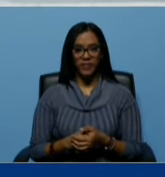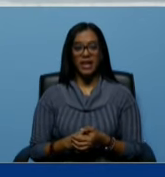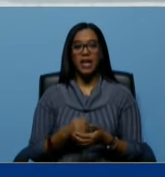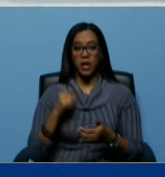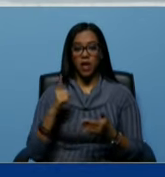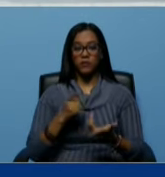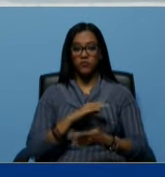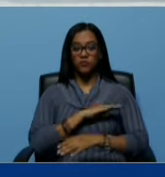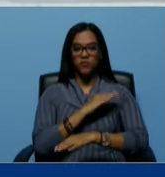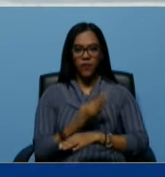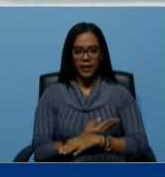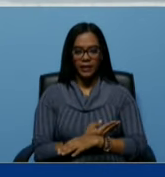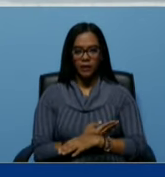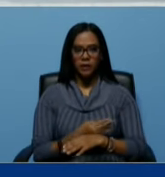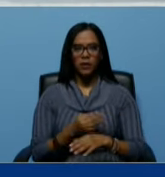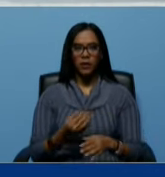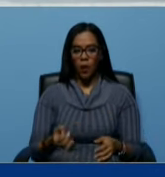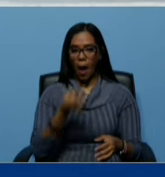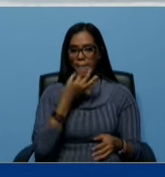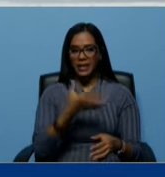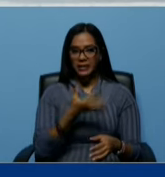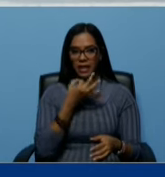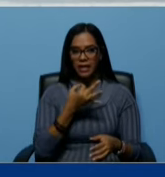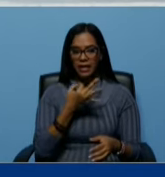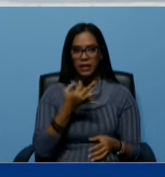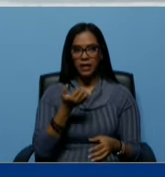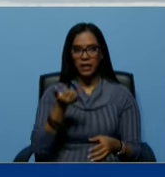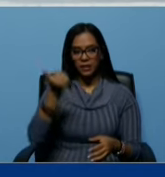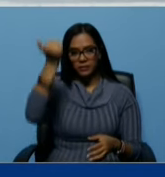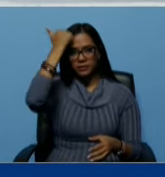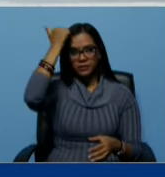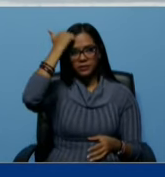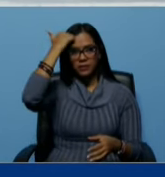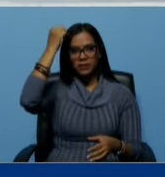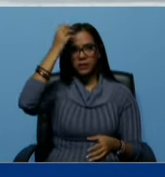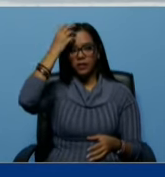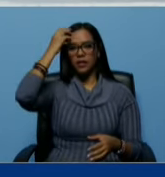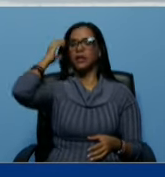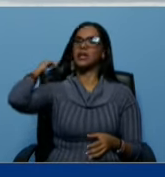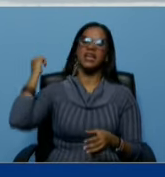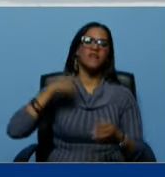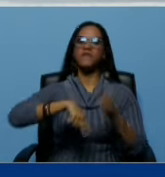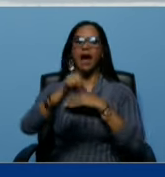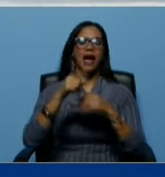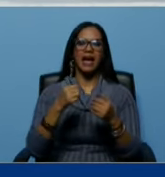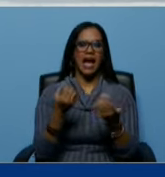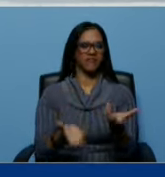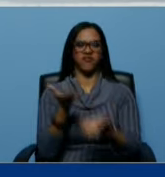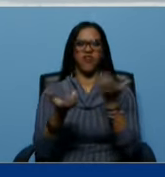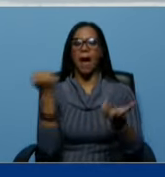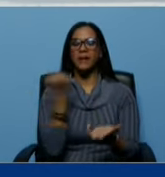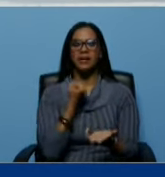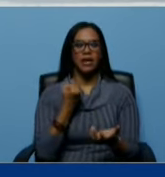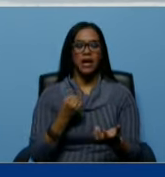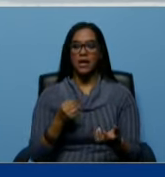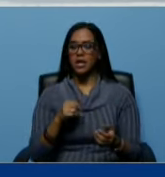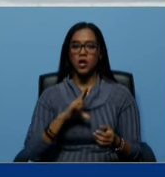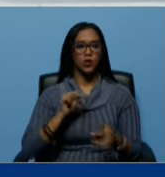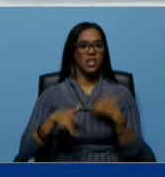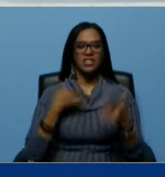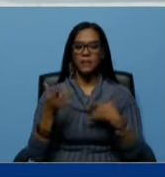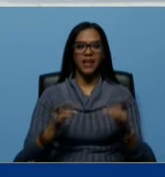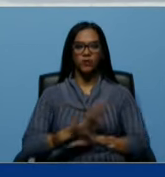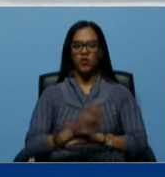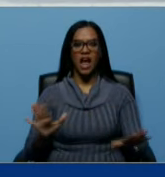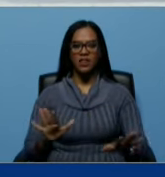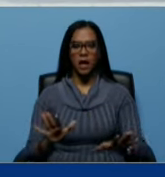reforzado tú le metes una pastilla por el coco a uno de estos delincuentes y sale a quemar a matar y no tiene escrúpulos no tiene límite